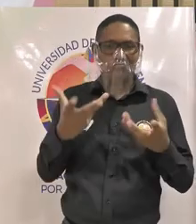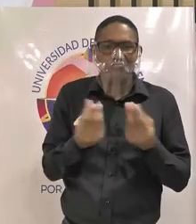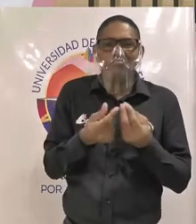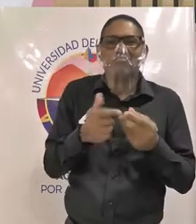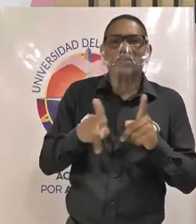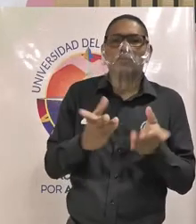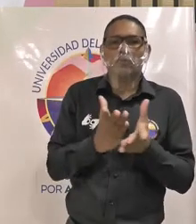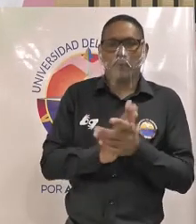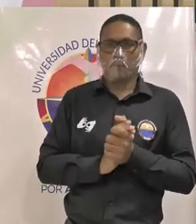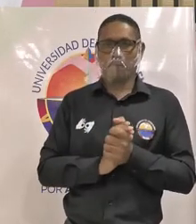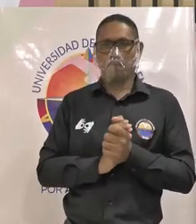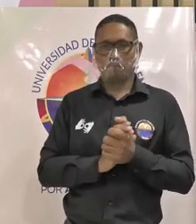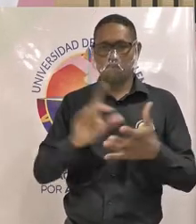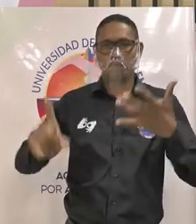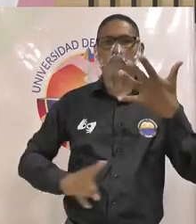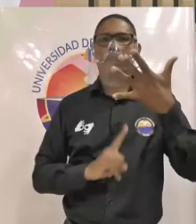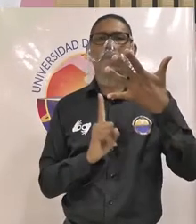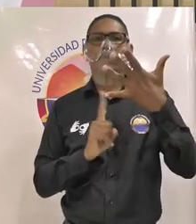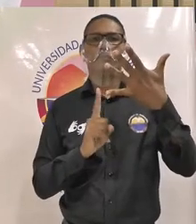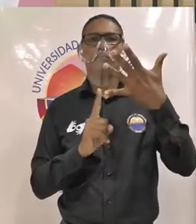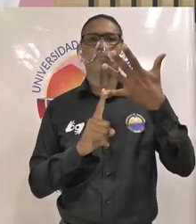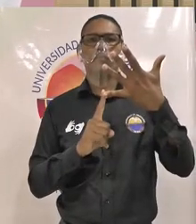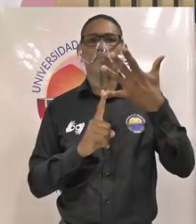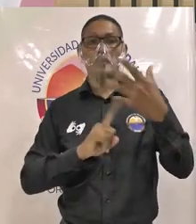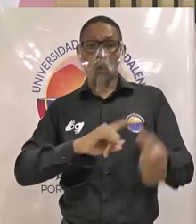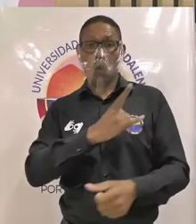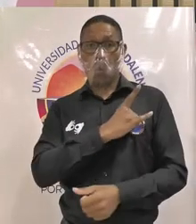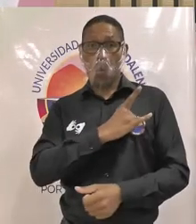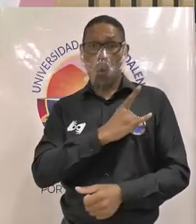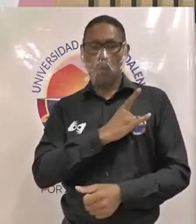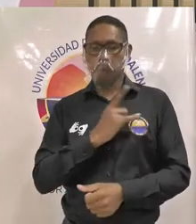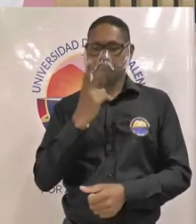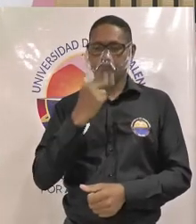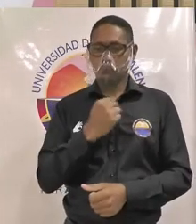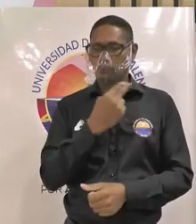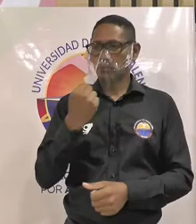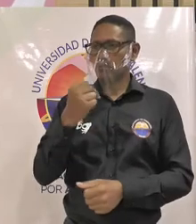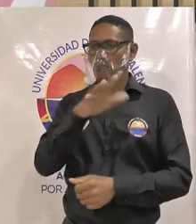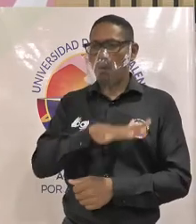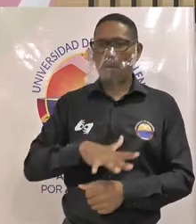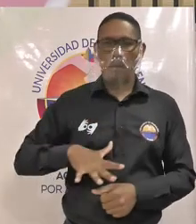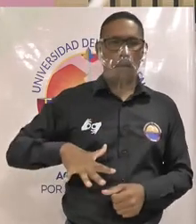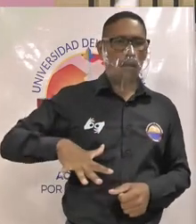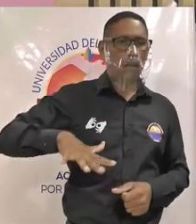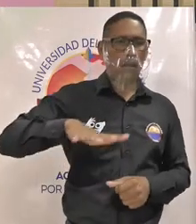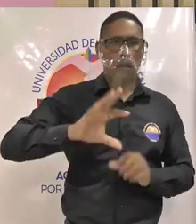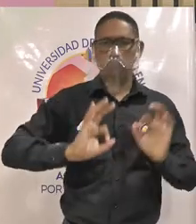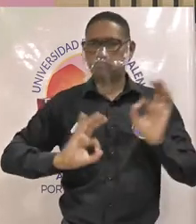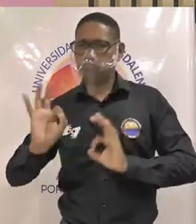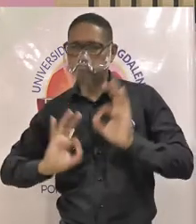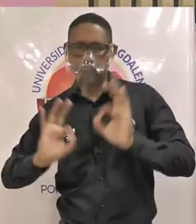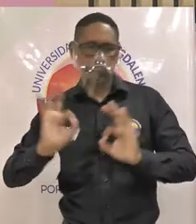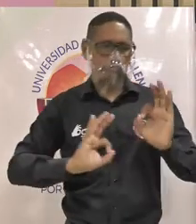quinto eje universidad comprometida con la sostenibilidad y la residencia organizacional